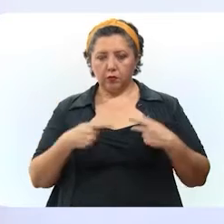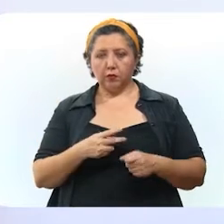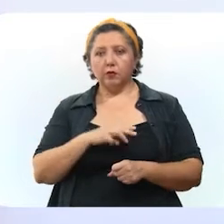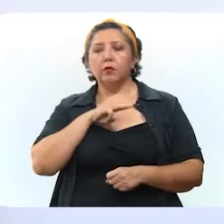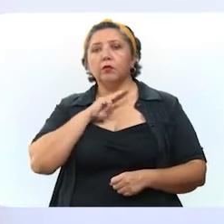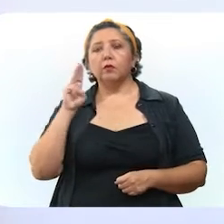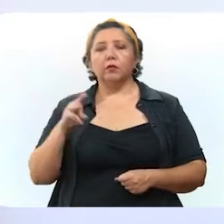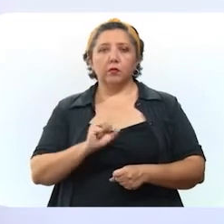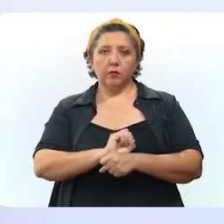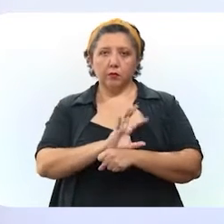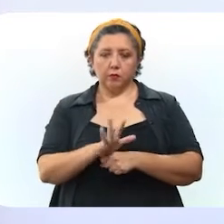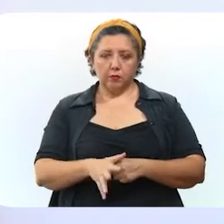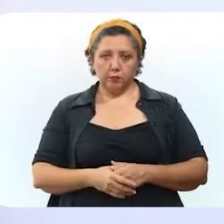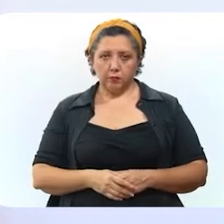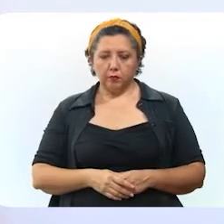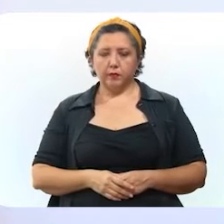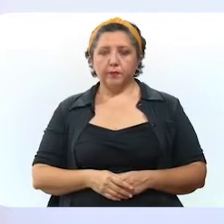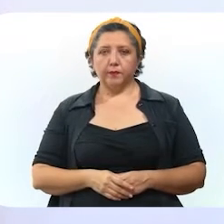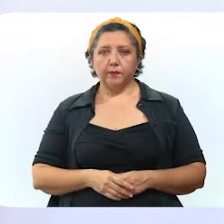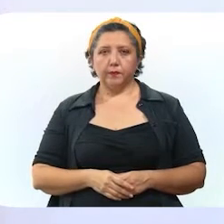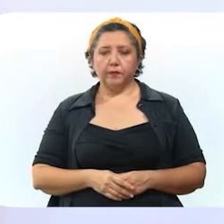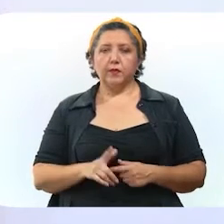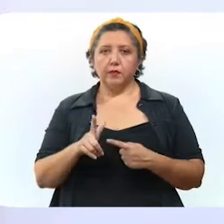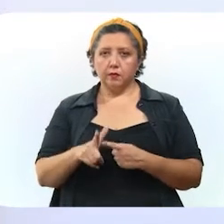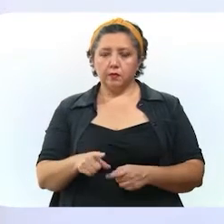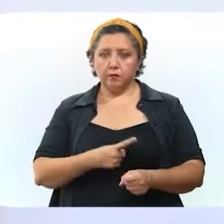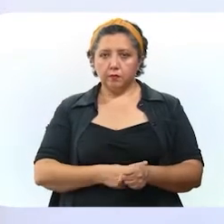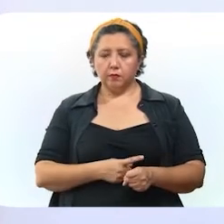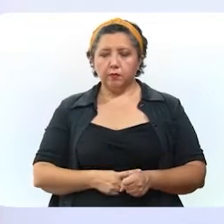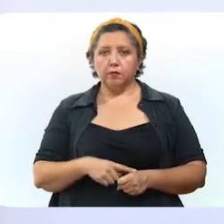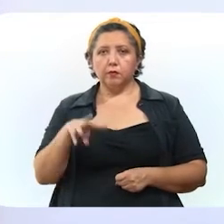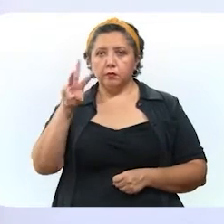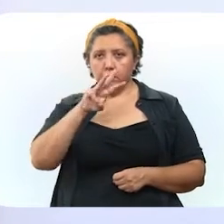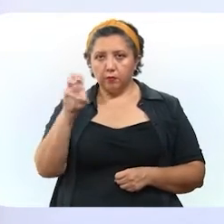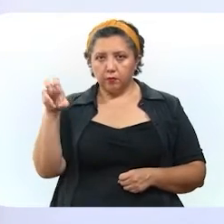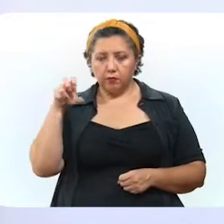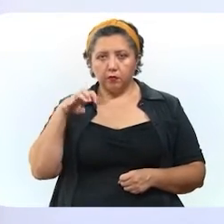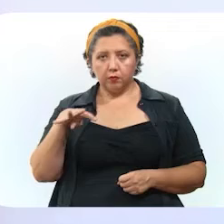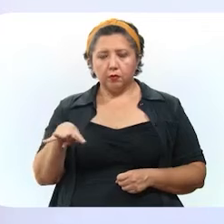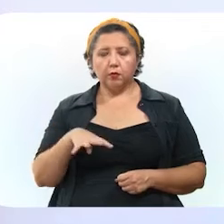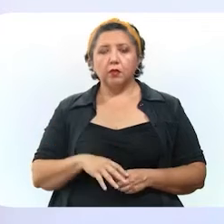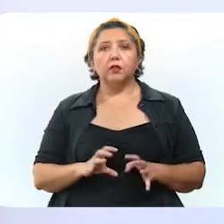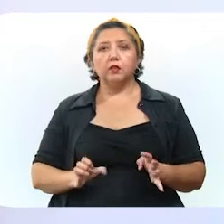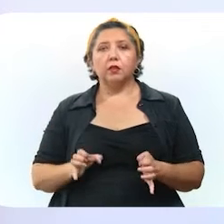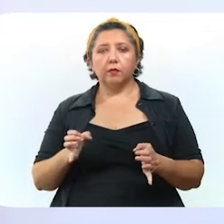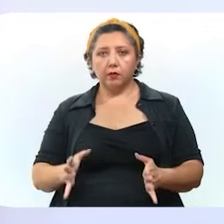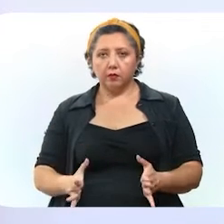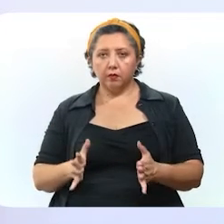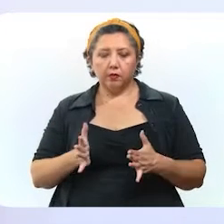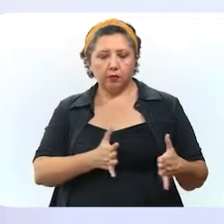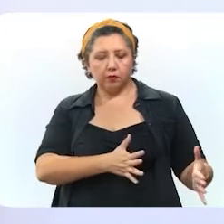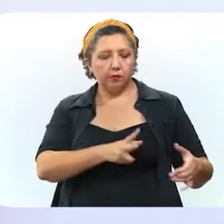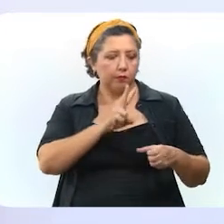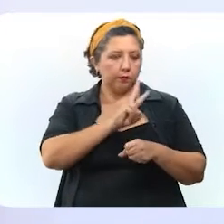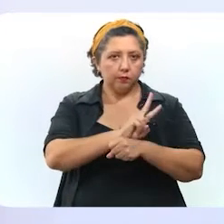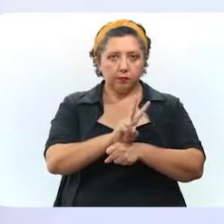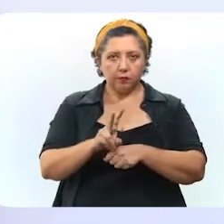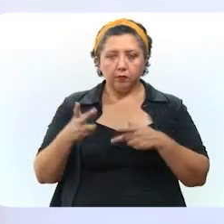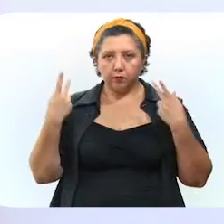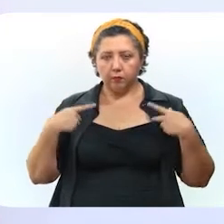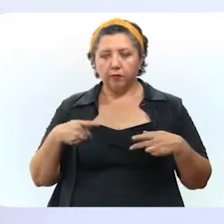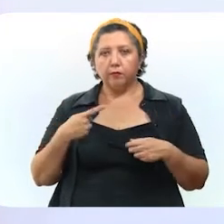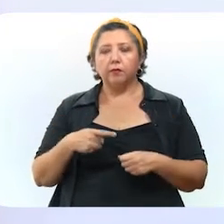personas fallecidas a causas del coronavirus. De los casos activos, 319 están estables, aislados,